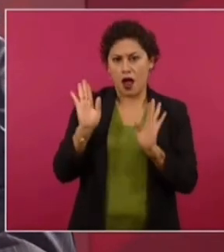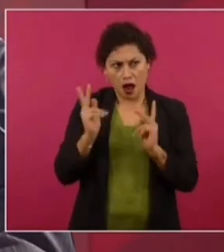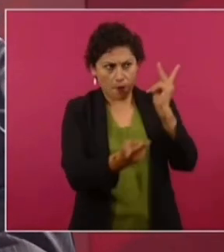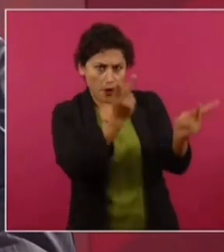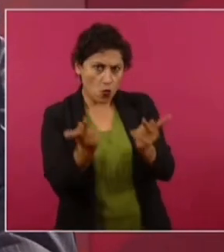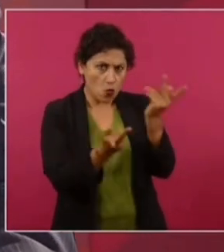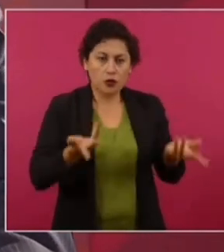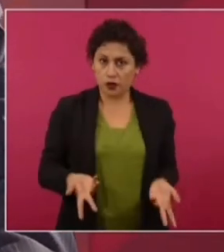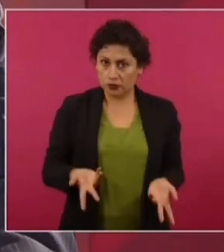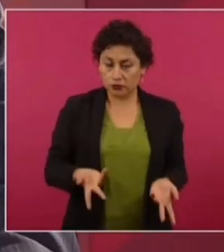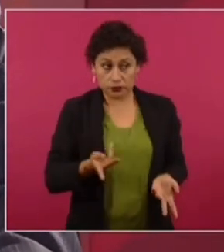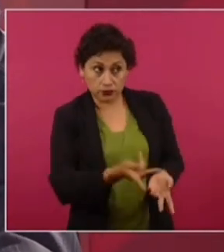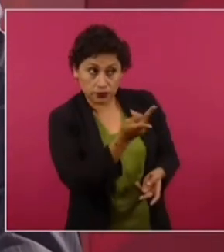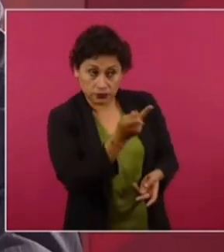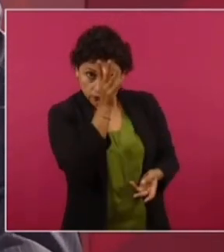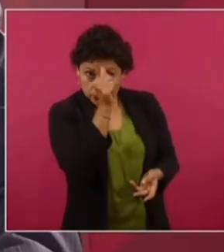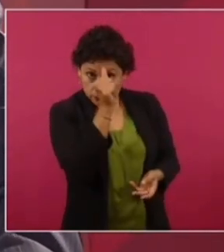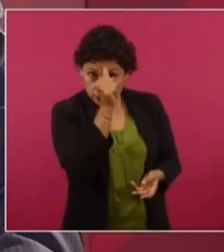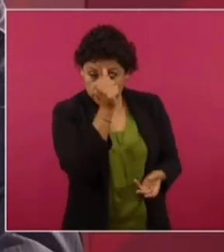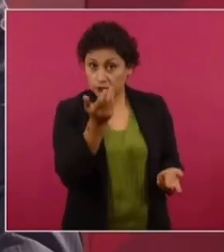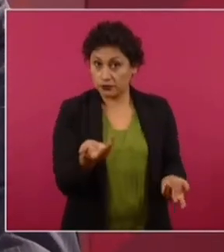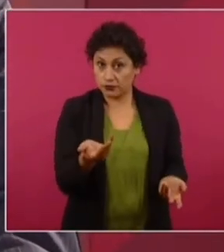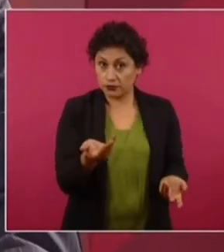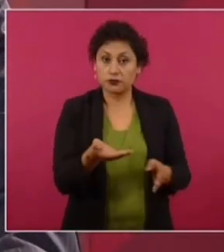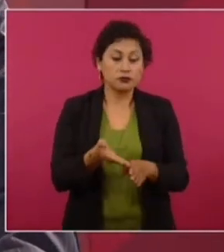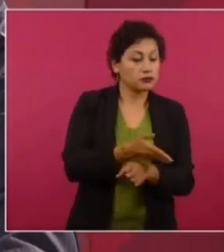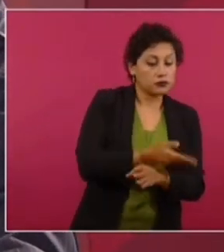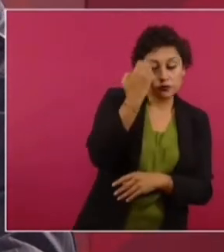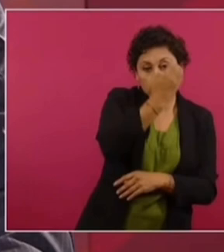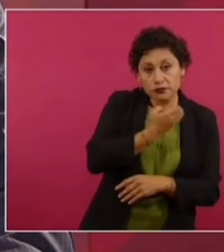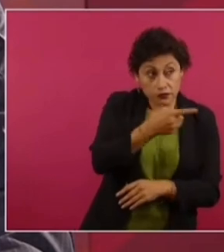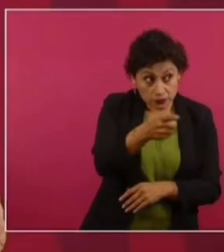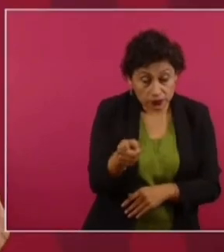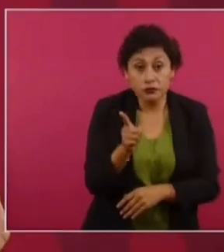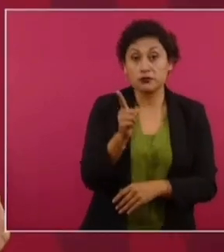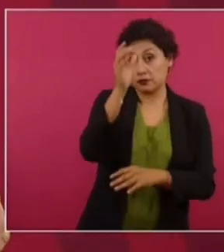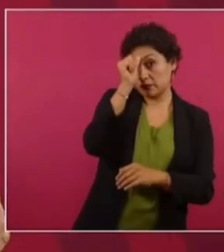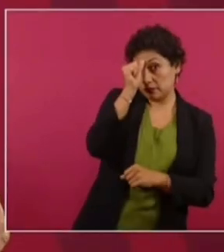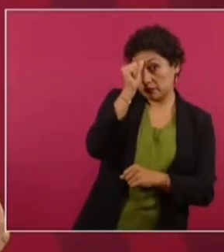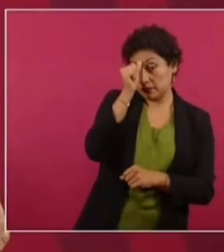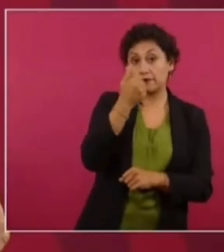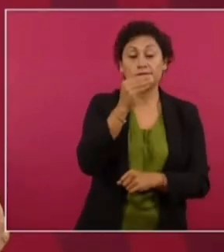gente. Si estás de acuerdo con los resultados de la Guardia Nacional,